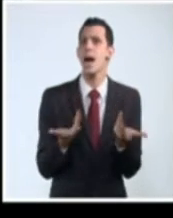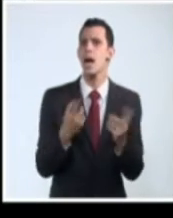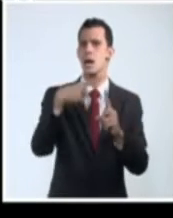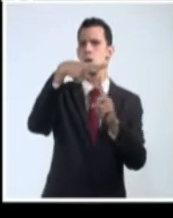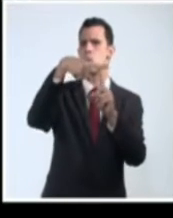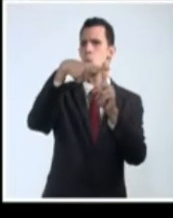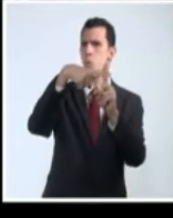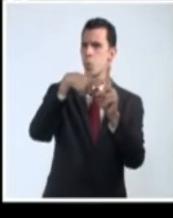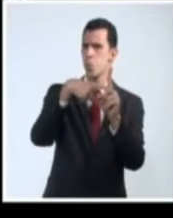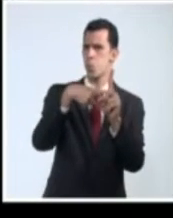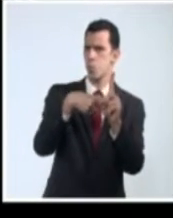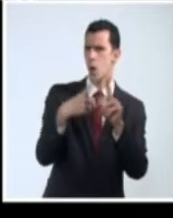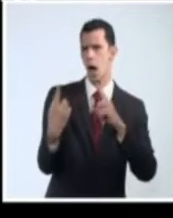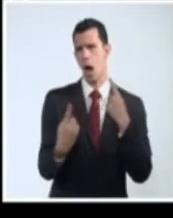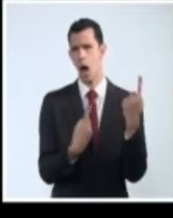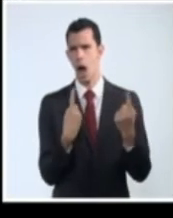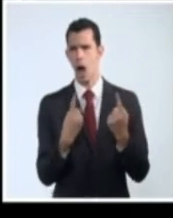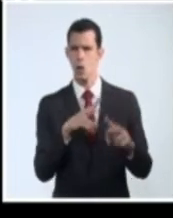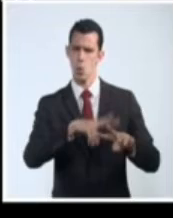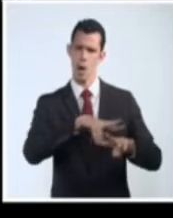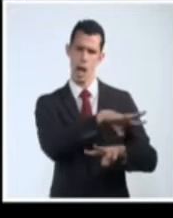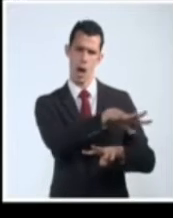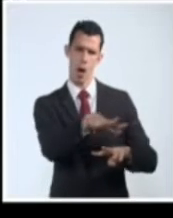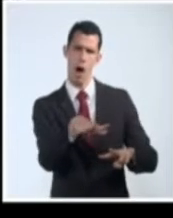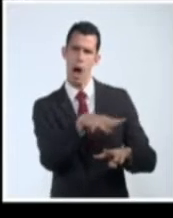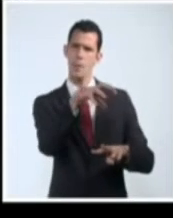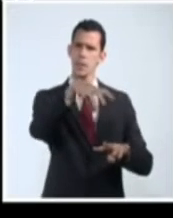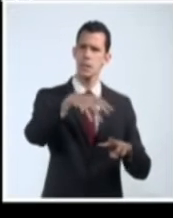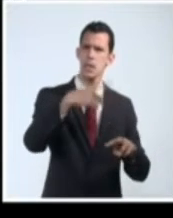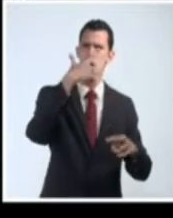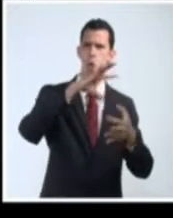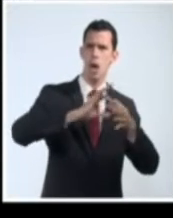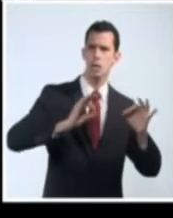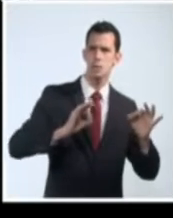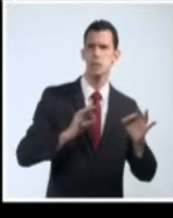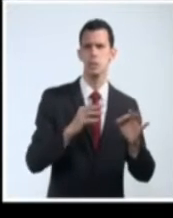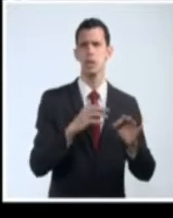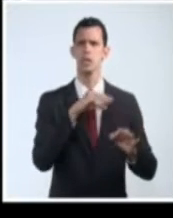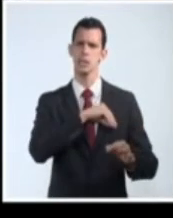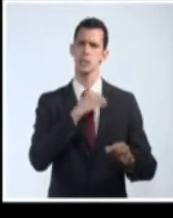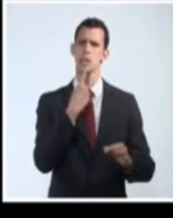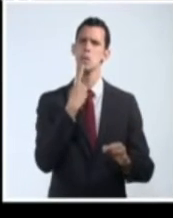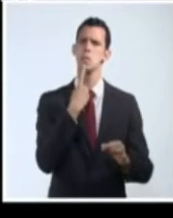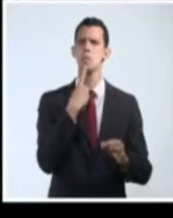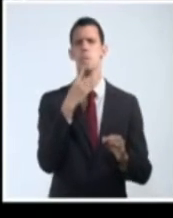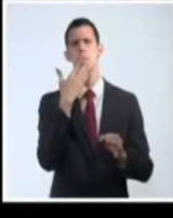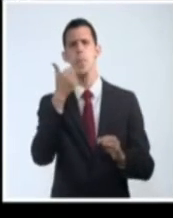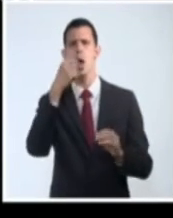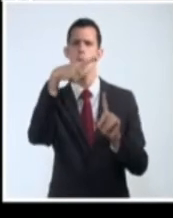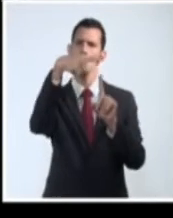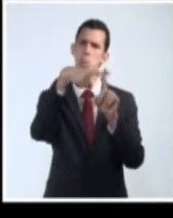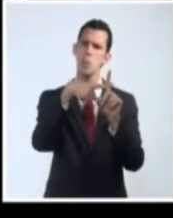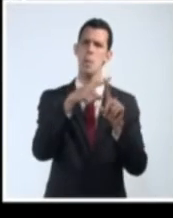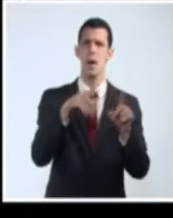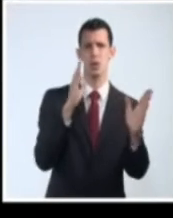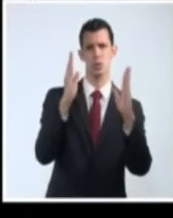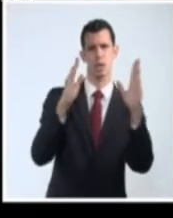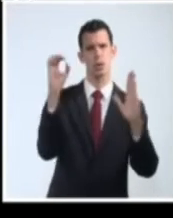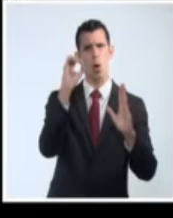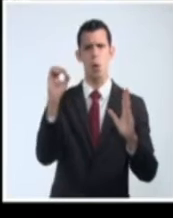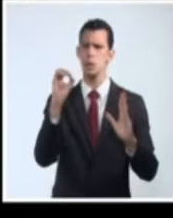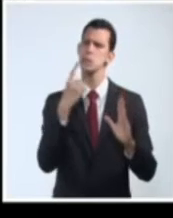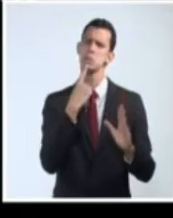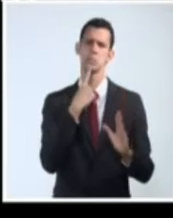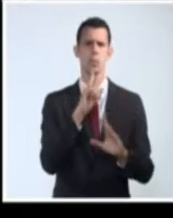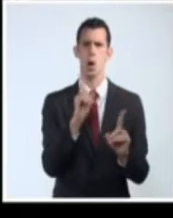sobre todo los valores máximos en el occidente y en parte de la región central del país hacia la zona oriental. Serán prácticamente imperceptibles los cambios de las temperaturas durante